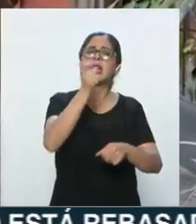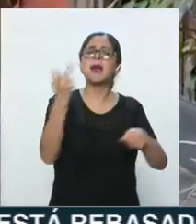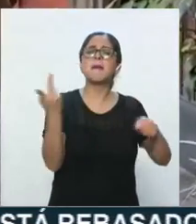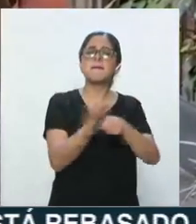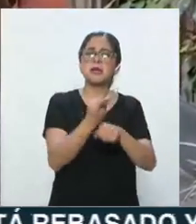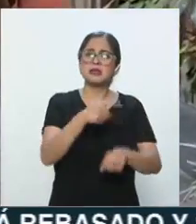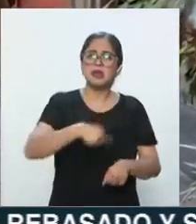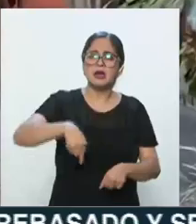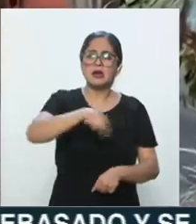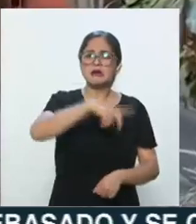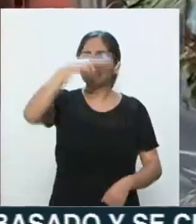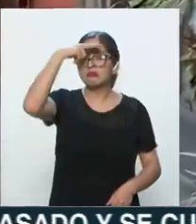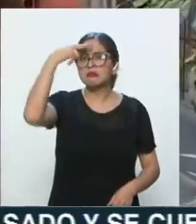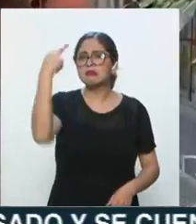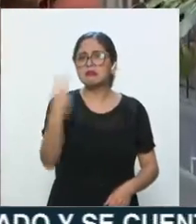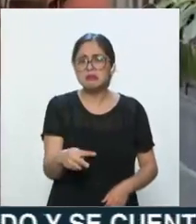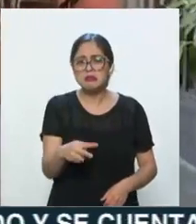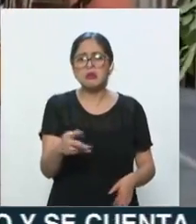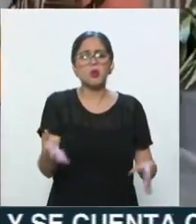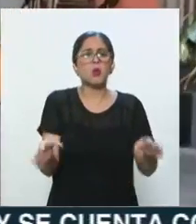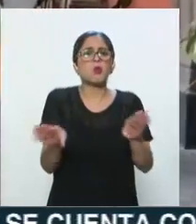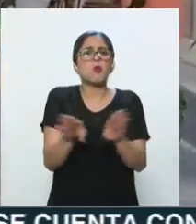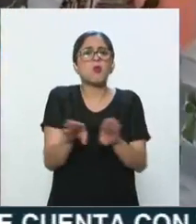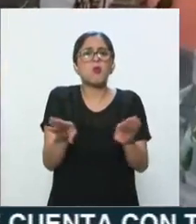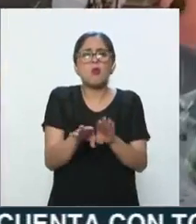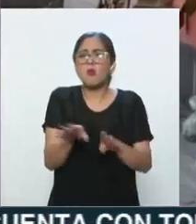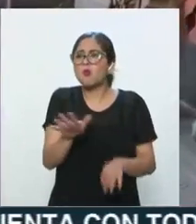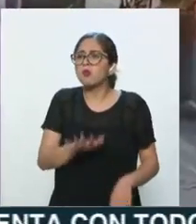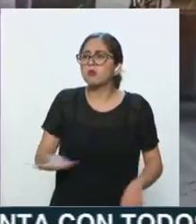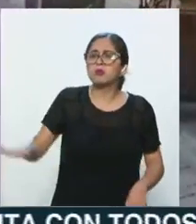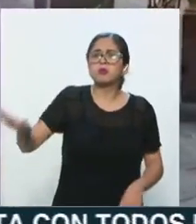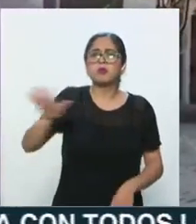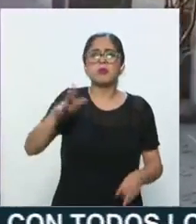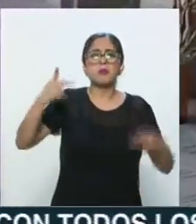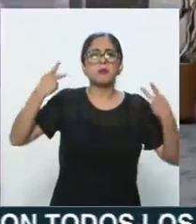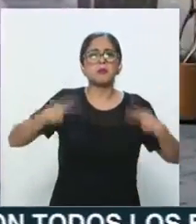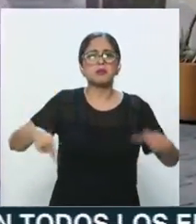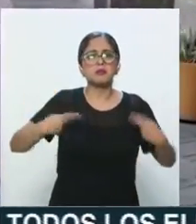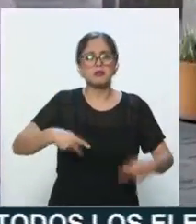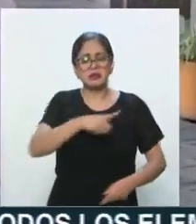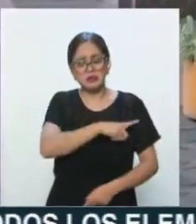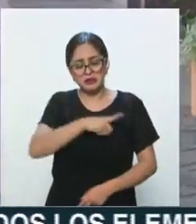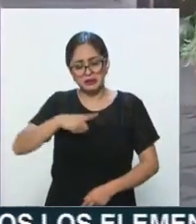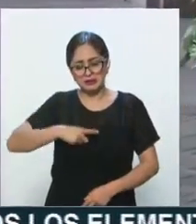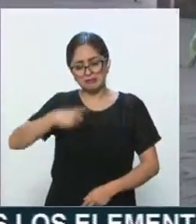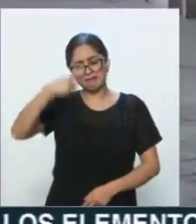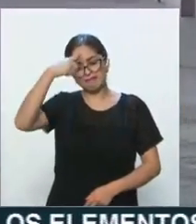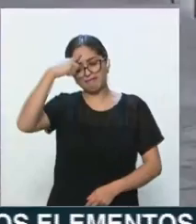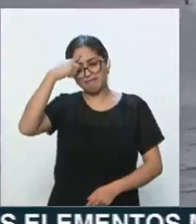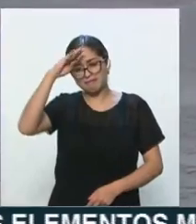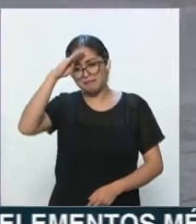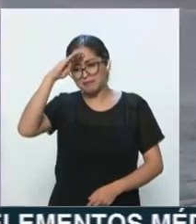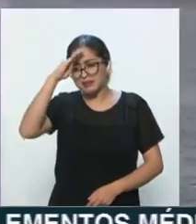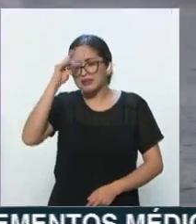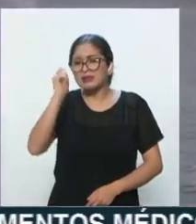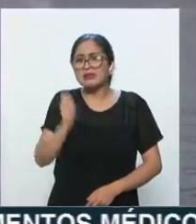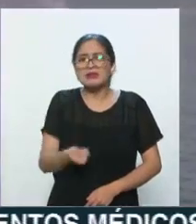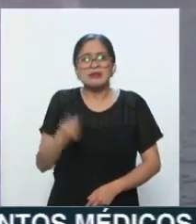cómo debemos pensar en un nuevo